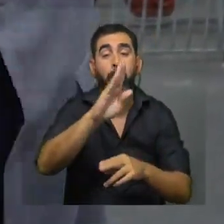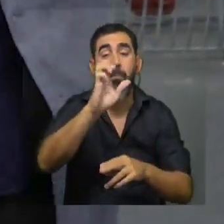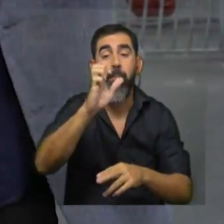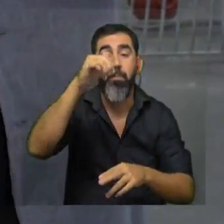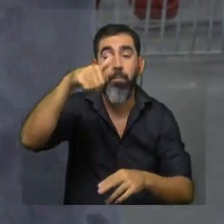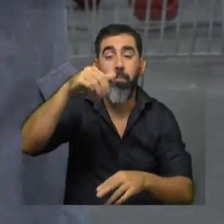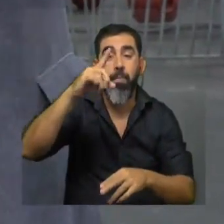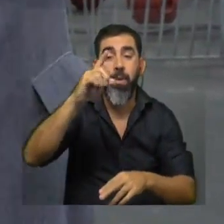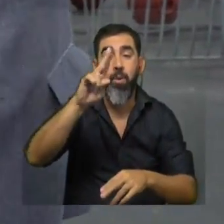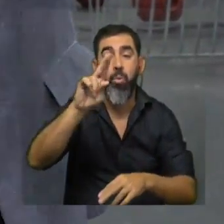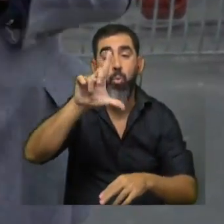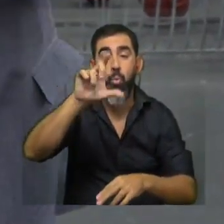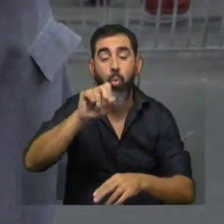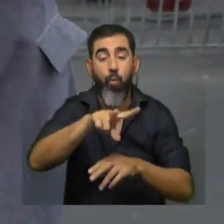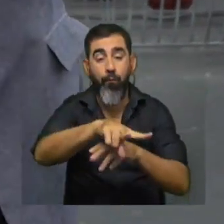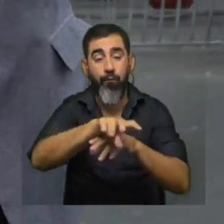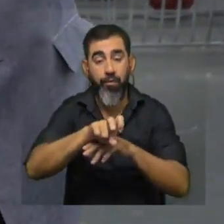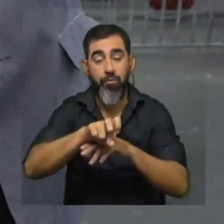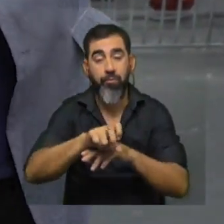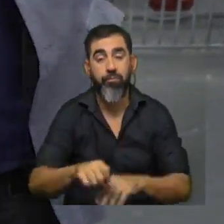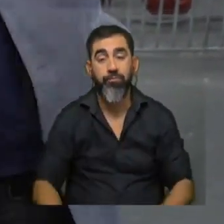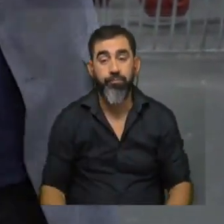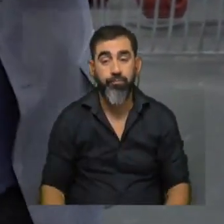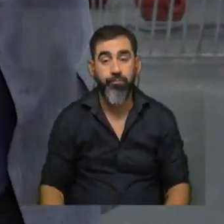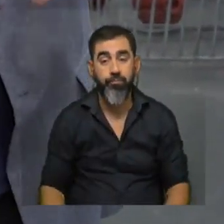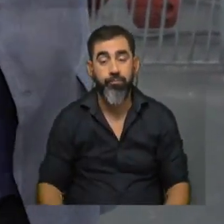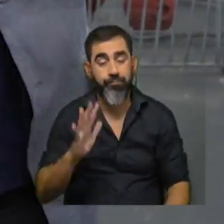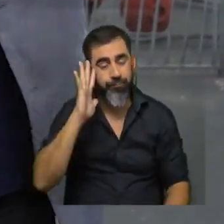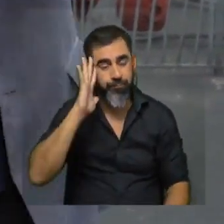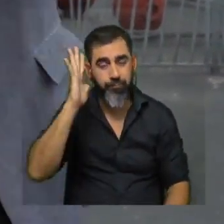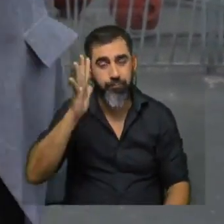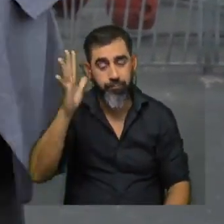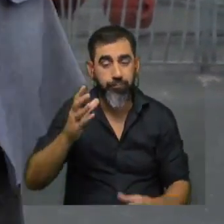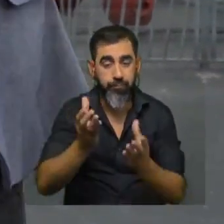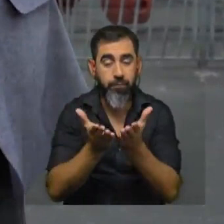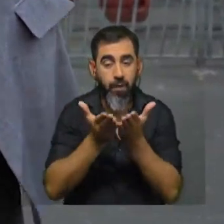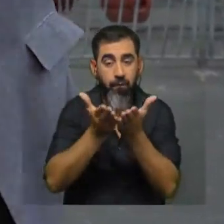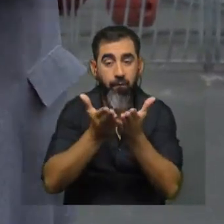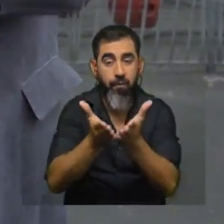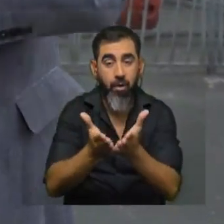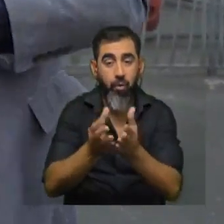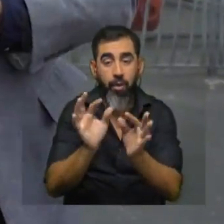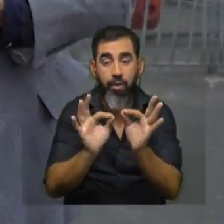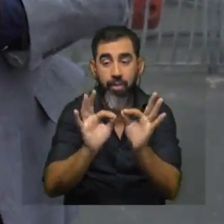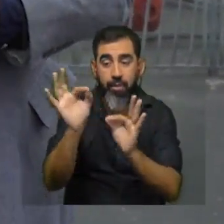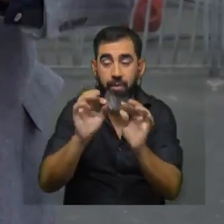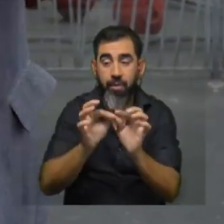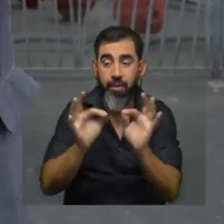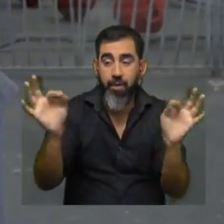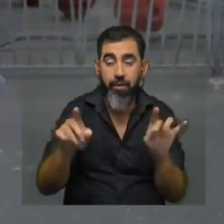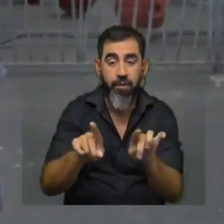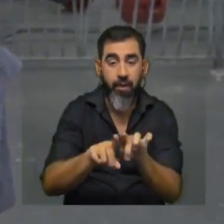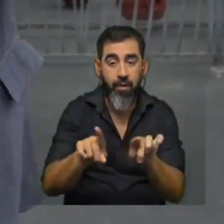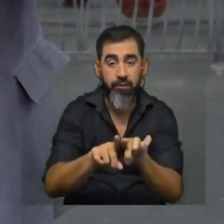punto sino que está distribuida en todo el barco pero uno puede imaginar que más o menos toda la masa del barco está a la misma distancia del eje de giro que está arriba